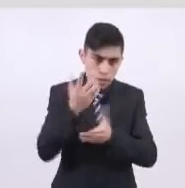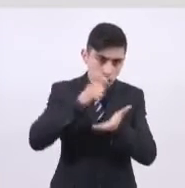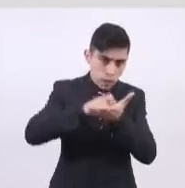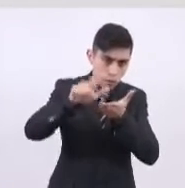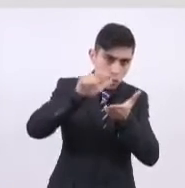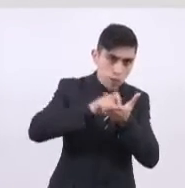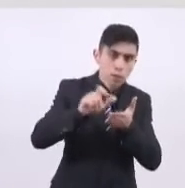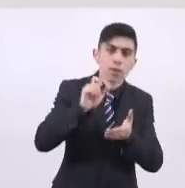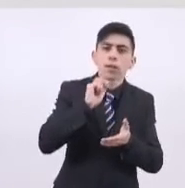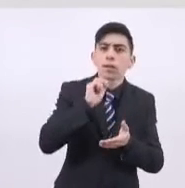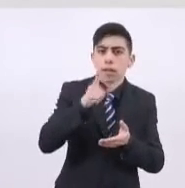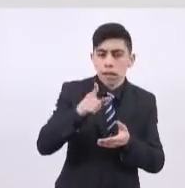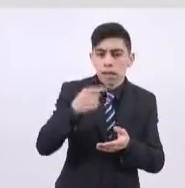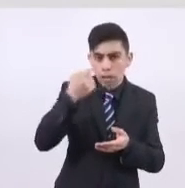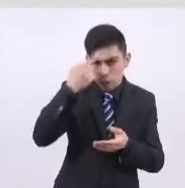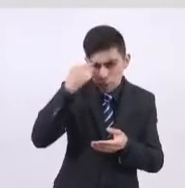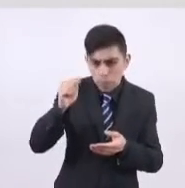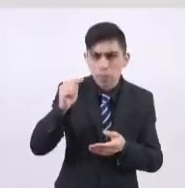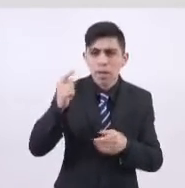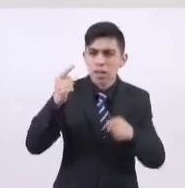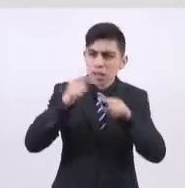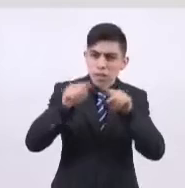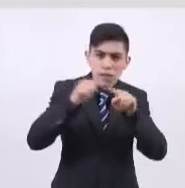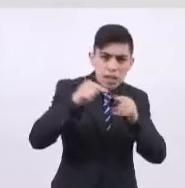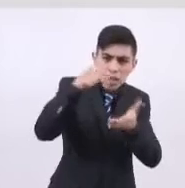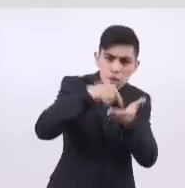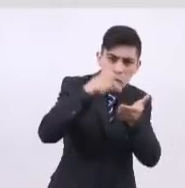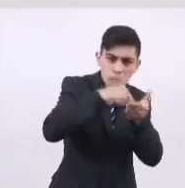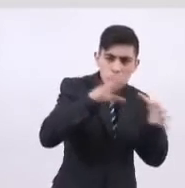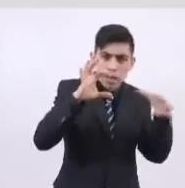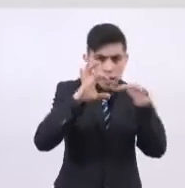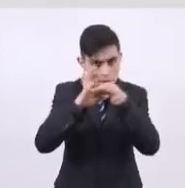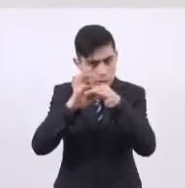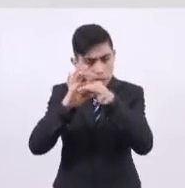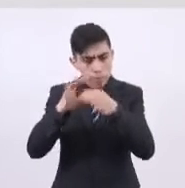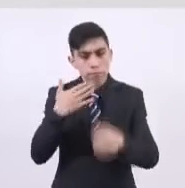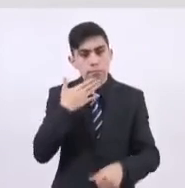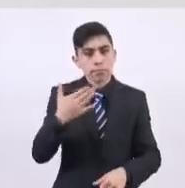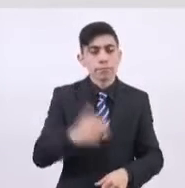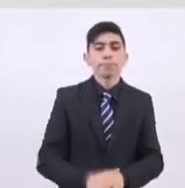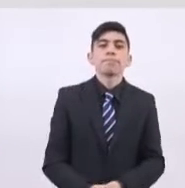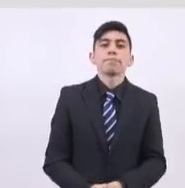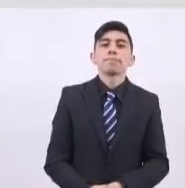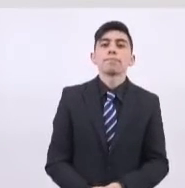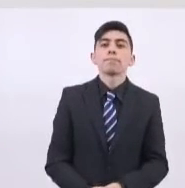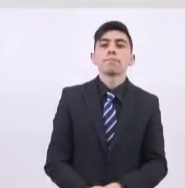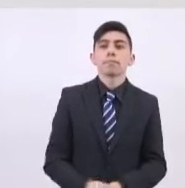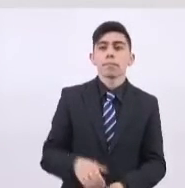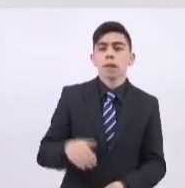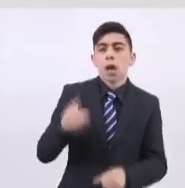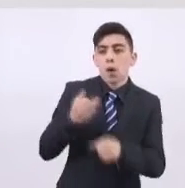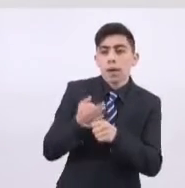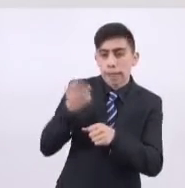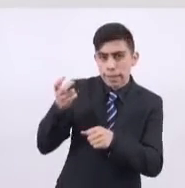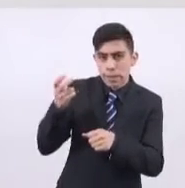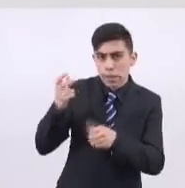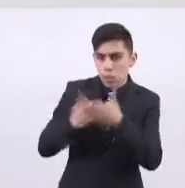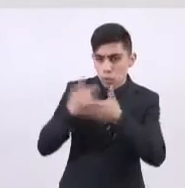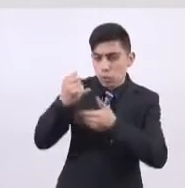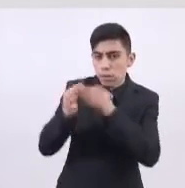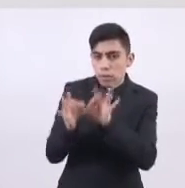obras para el mejoramiento de la conectividad metropolitana. Adicionalmente a los proyectos prioritarios